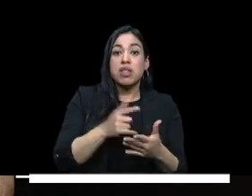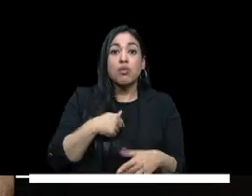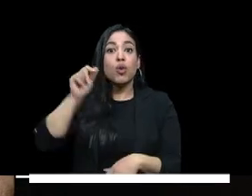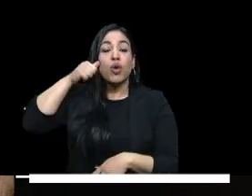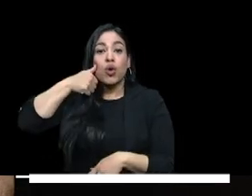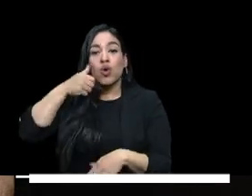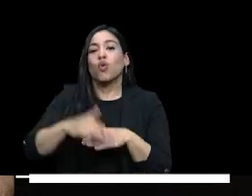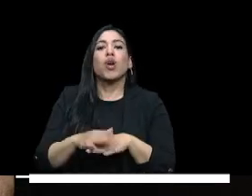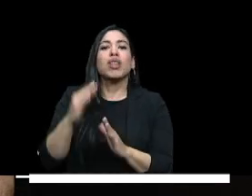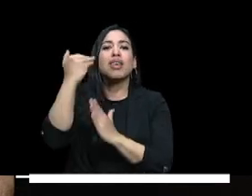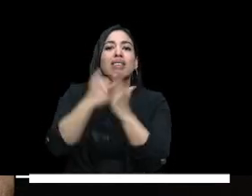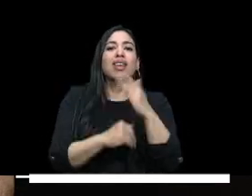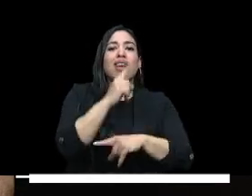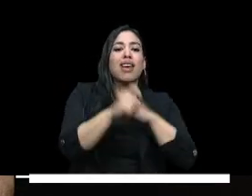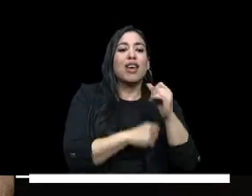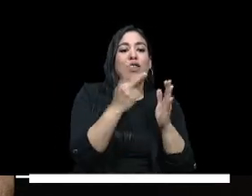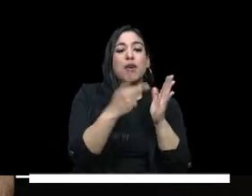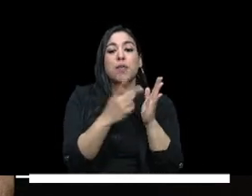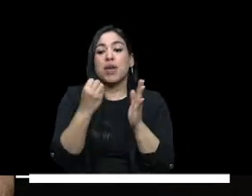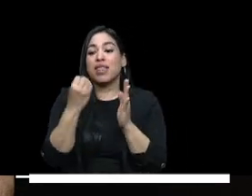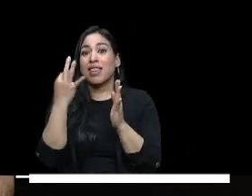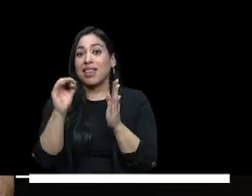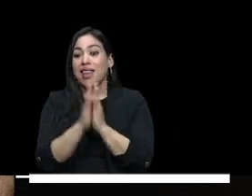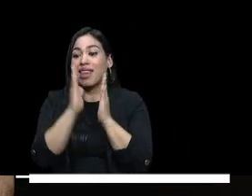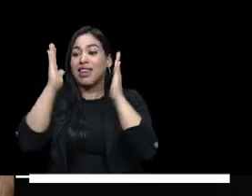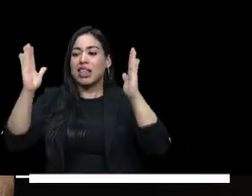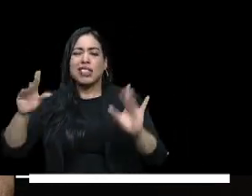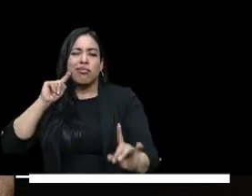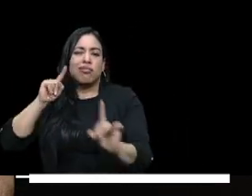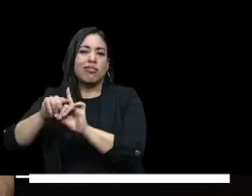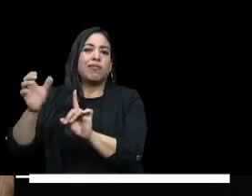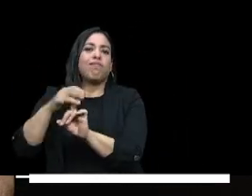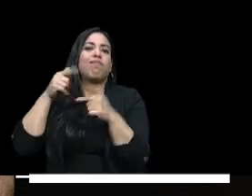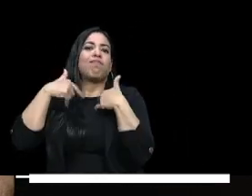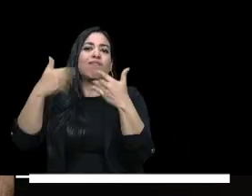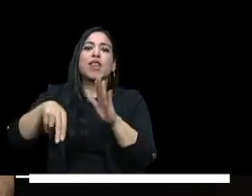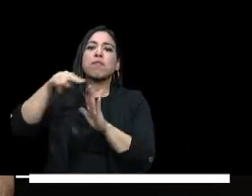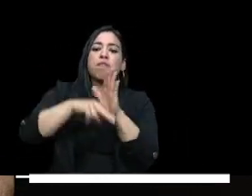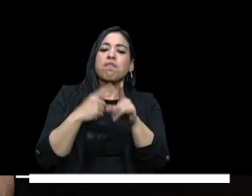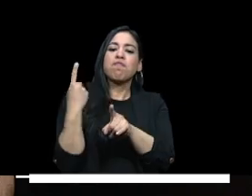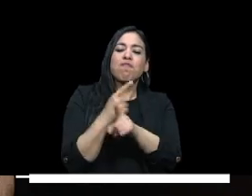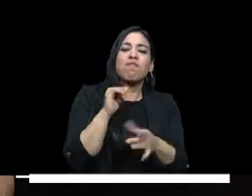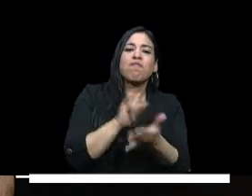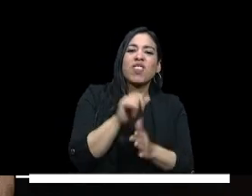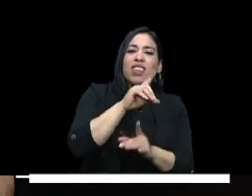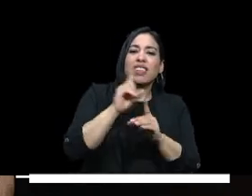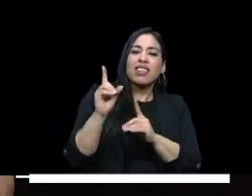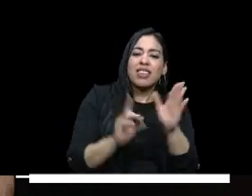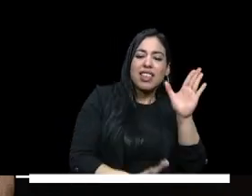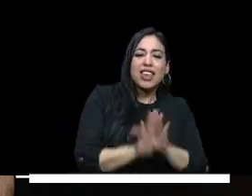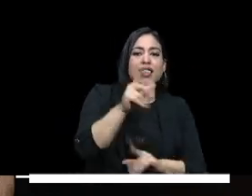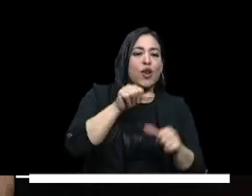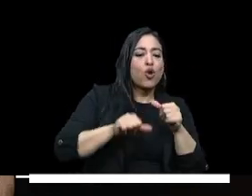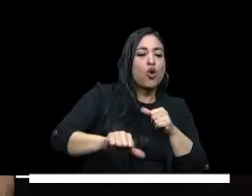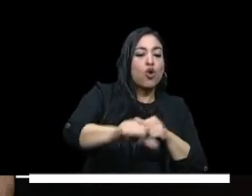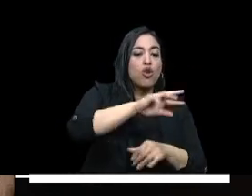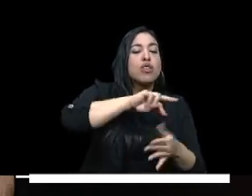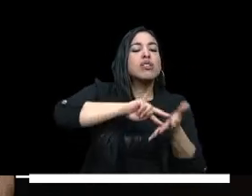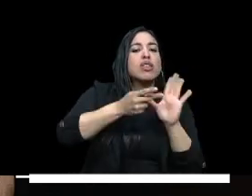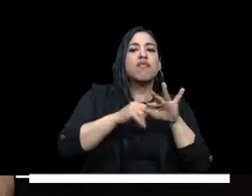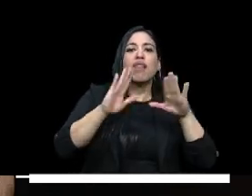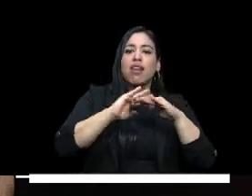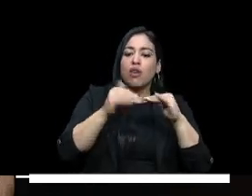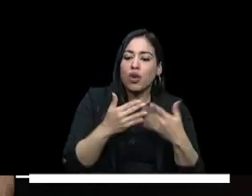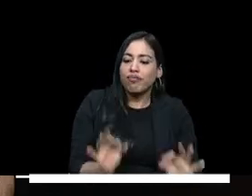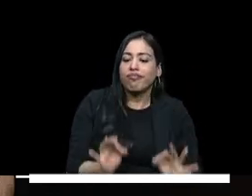un marco de la agenda 2030 la que estamos apostándole al cumplimiento de los objetivos de desarrollo sostenible para garantizar una educación